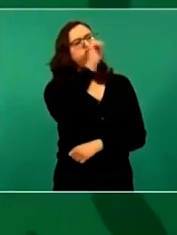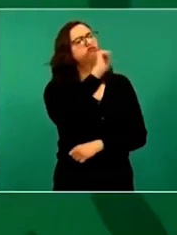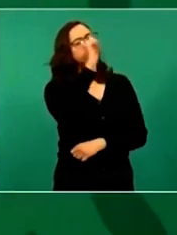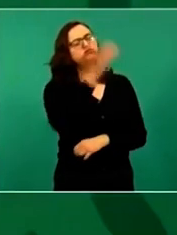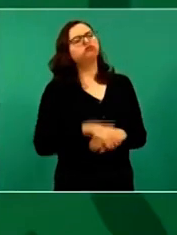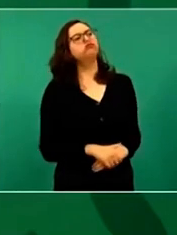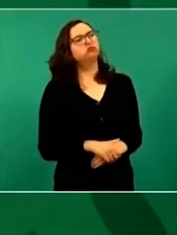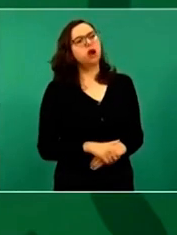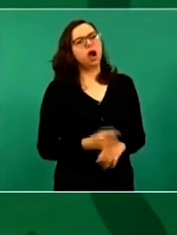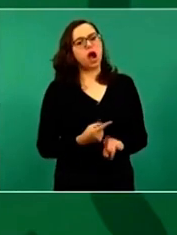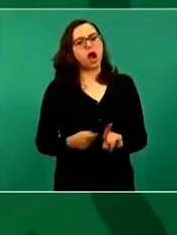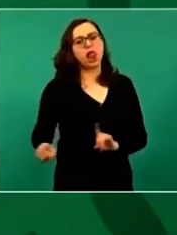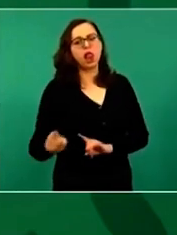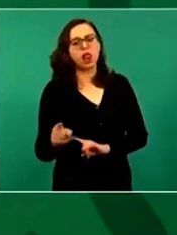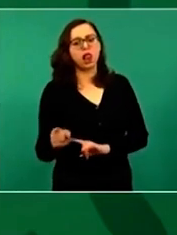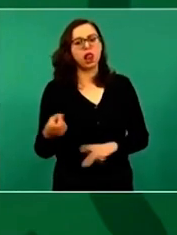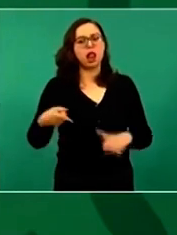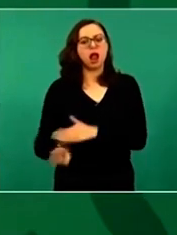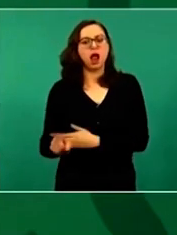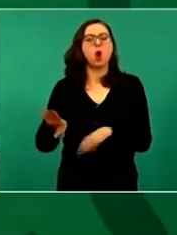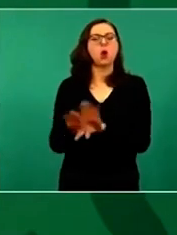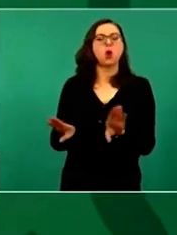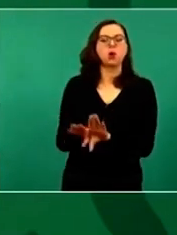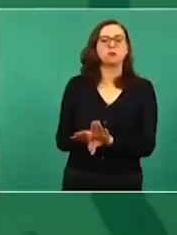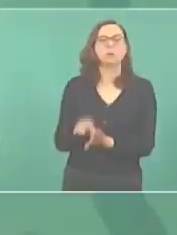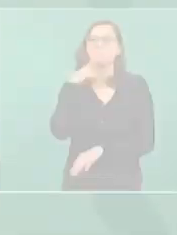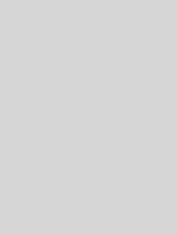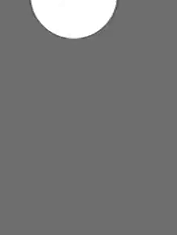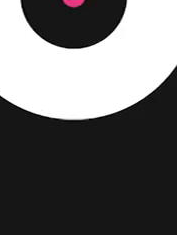amparos y están promoviendo otro más.